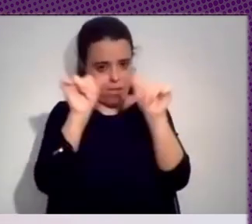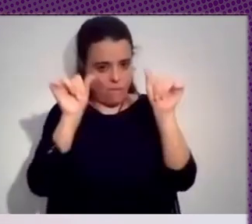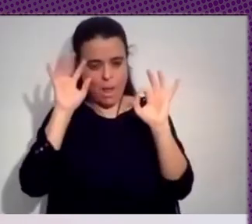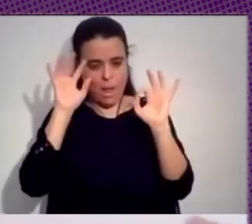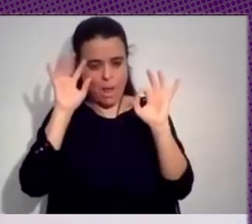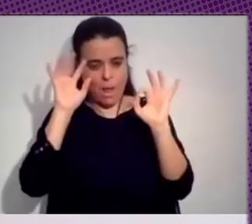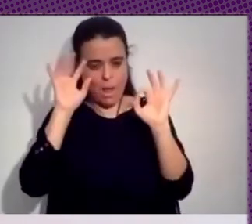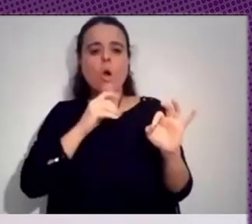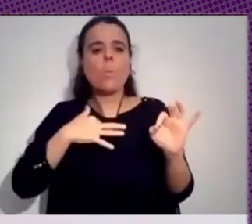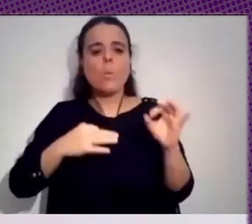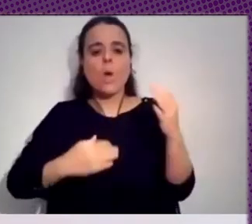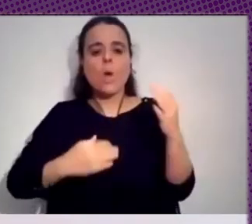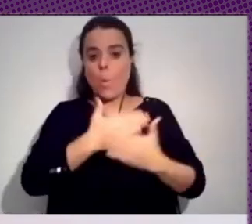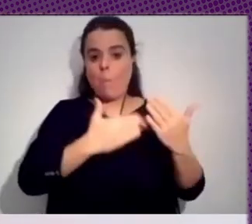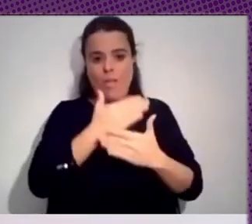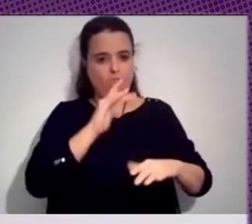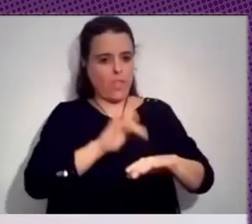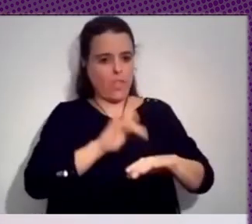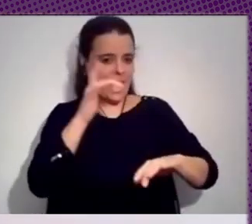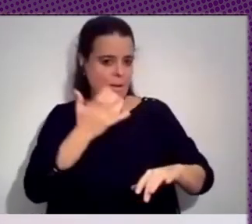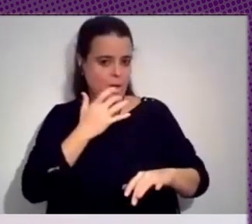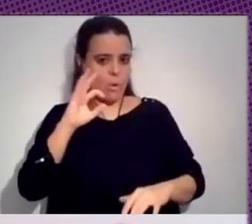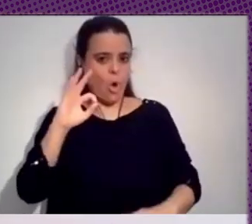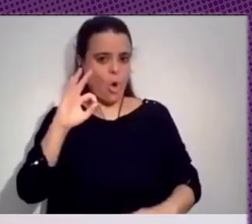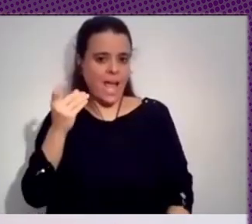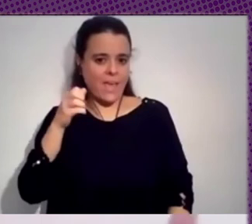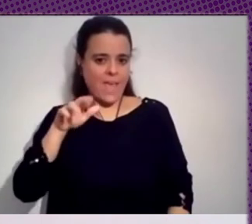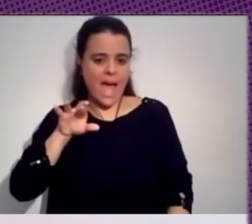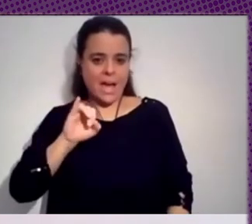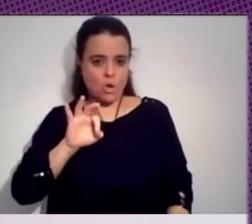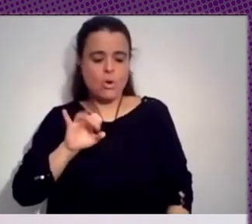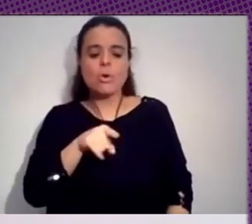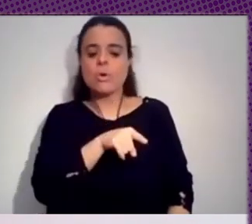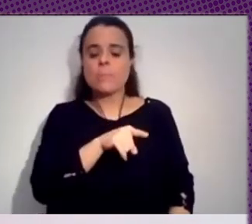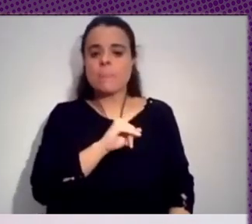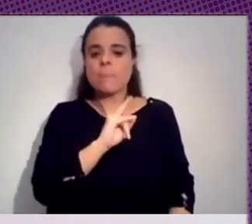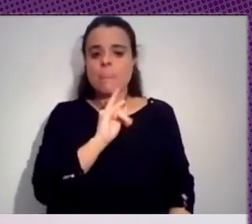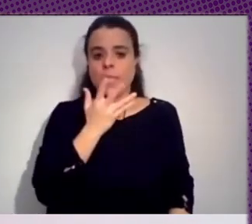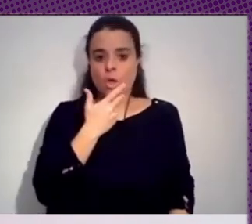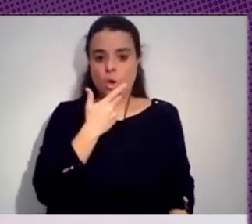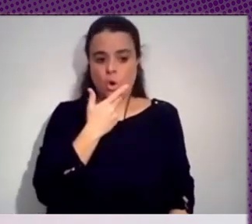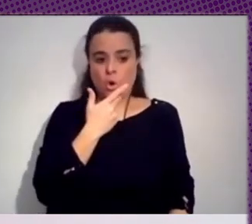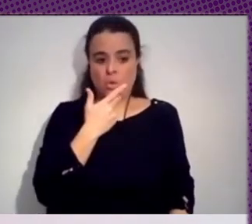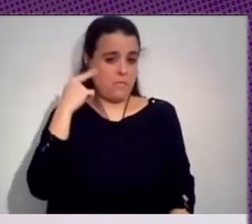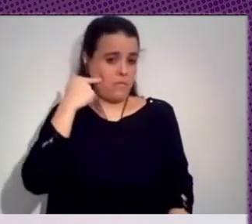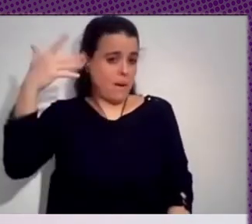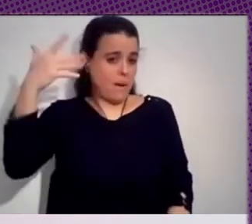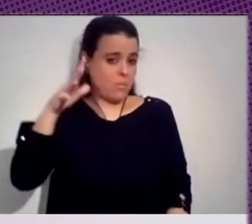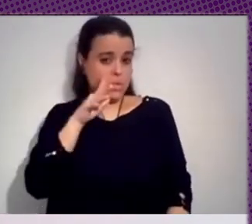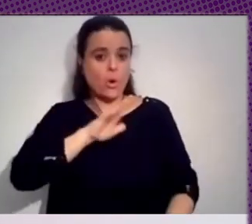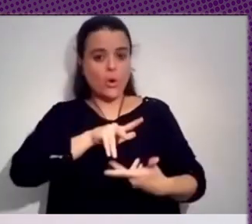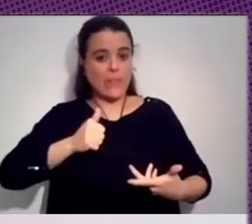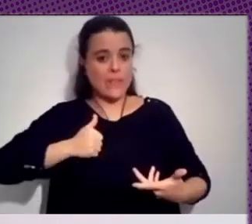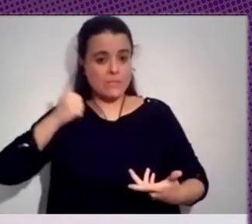como Ok Diario digital se supone que pequeño que es conocido como un medio de mensajes de odio y de noticias falsas cómo puede ser que